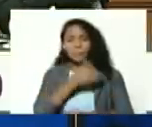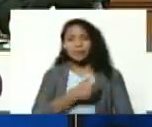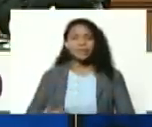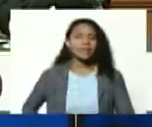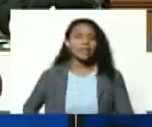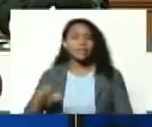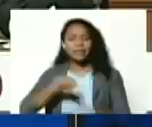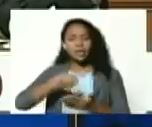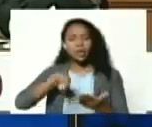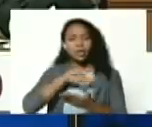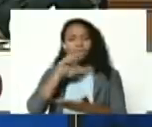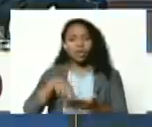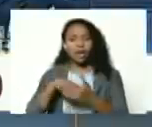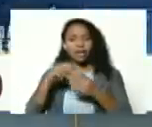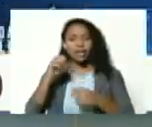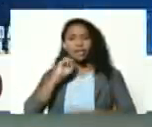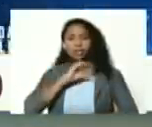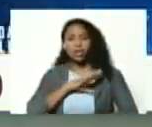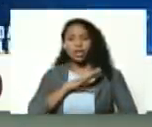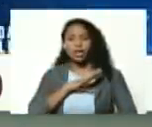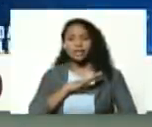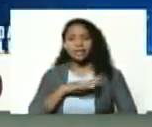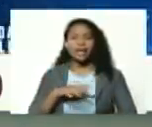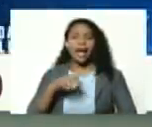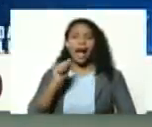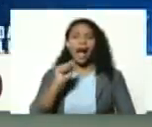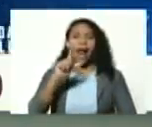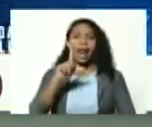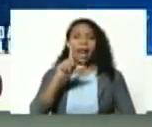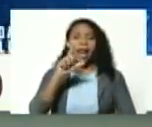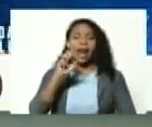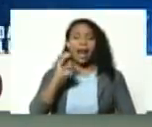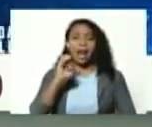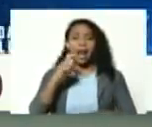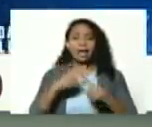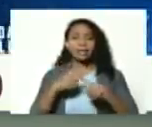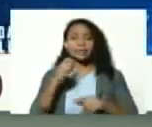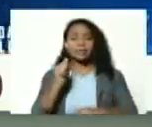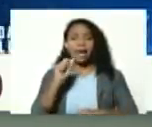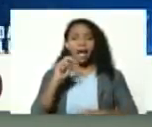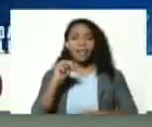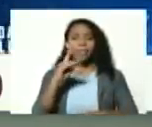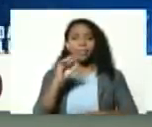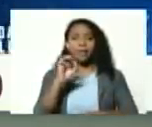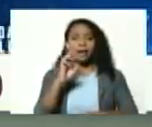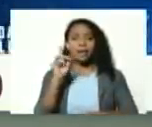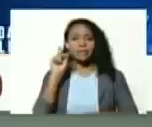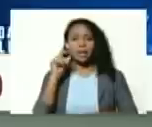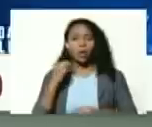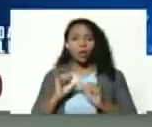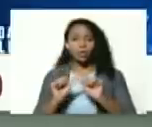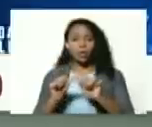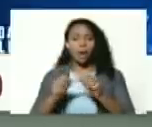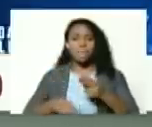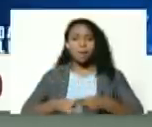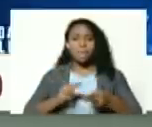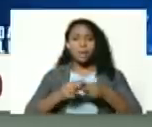historia Alexander Torres que continúa en la senda de la construcción